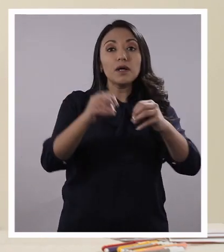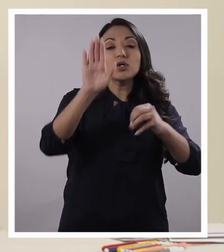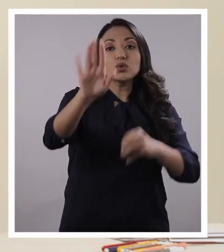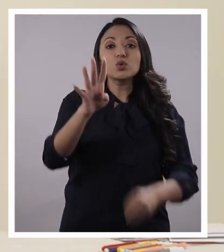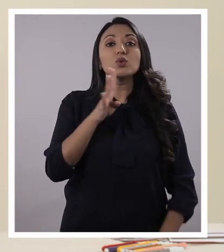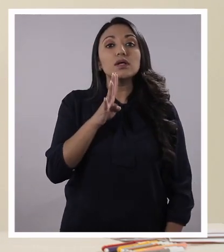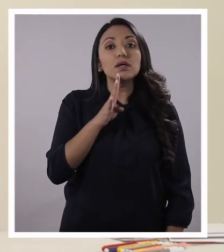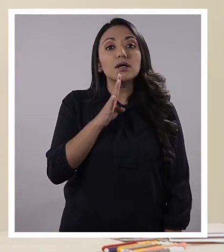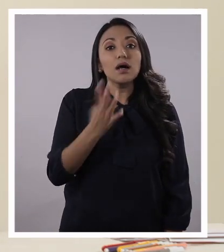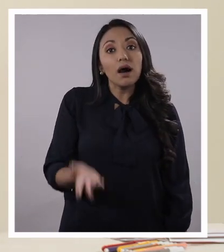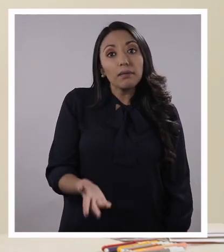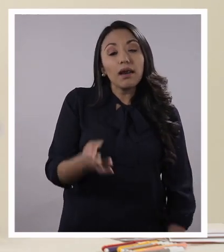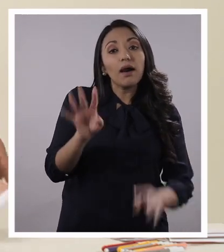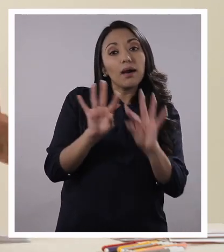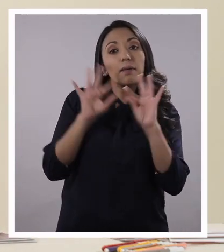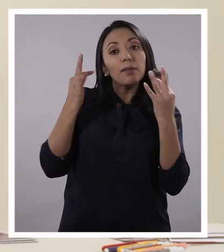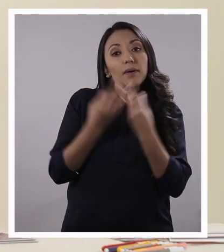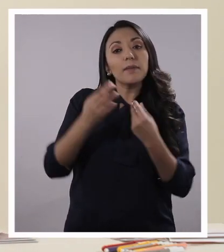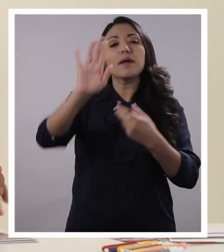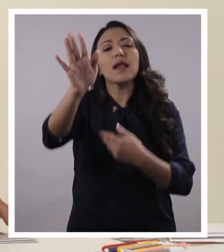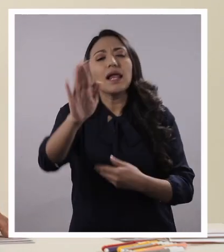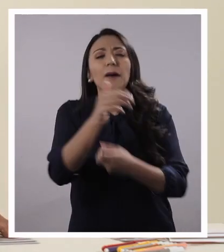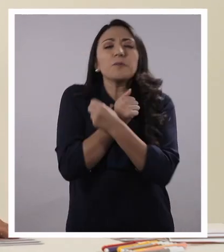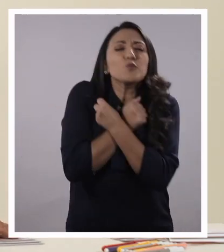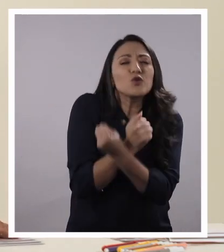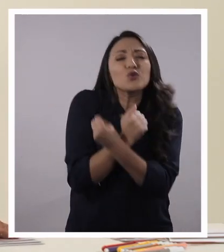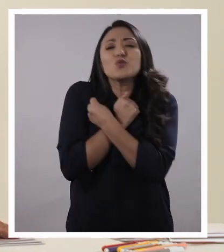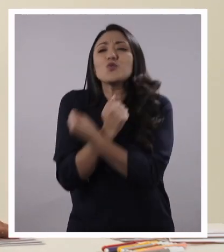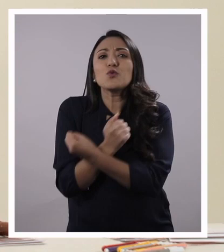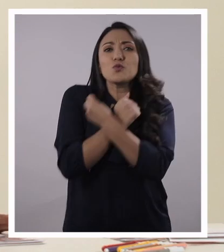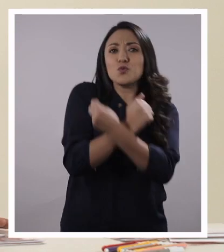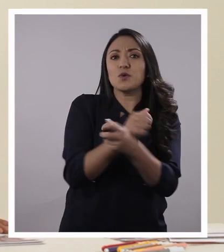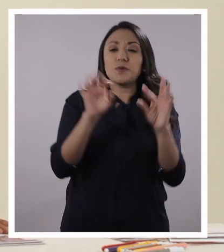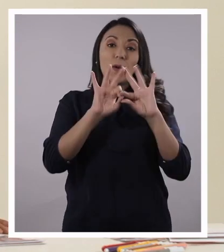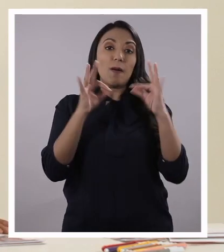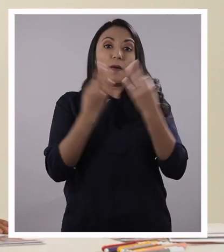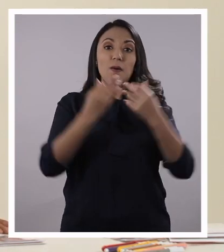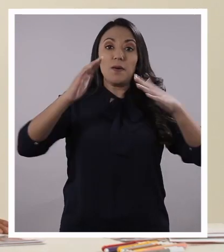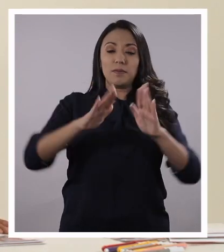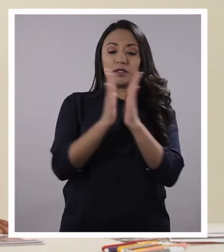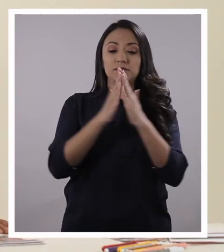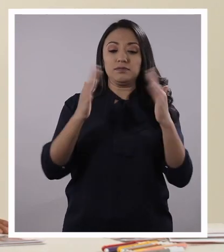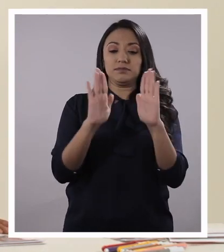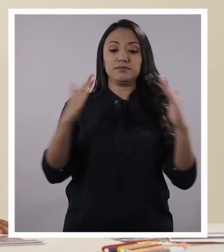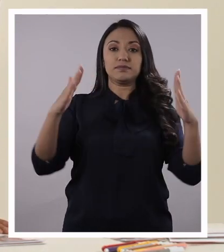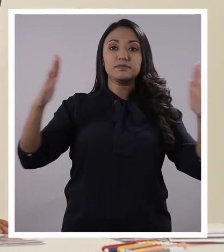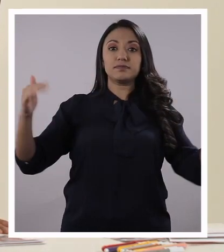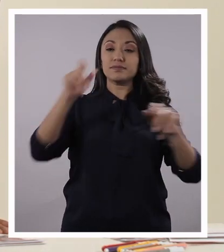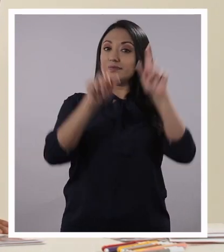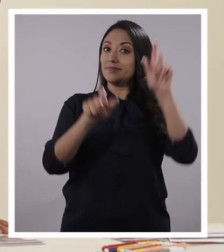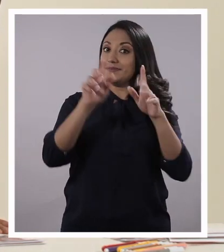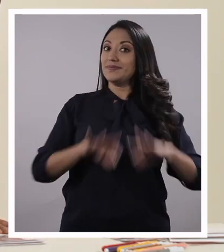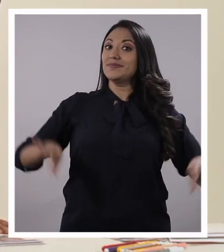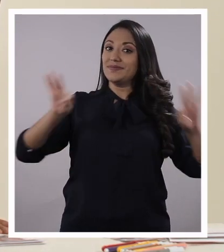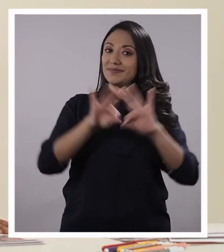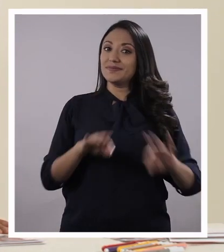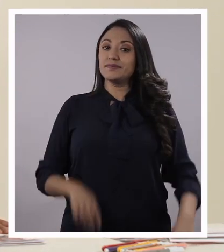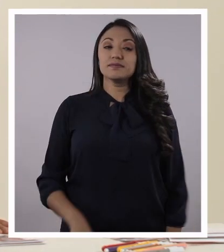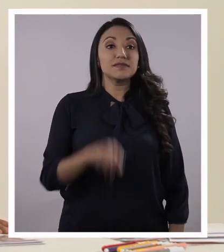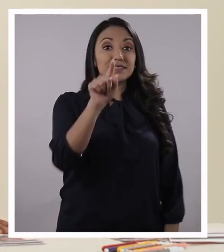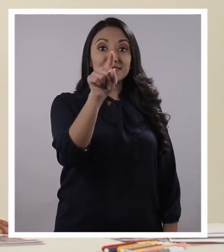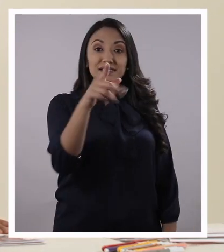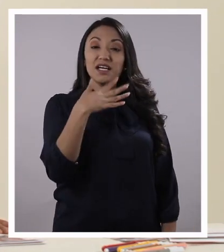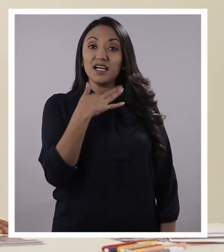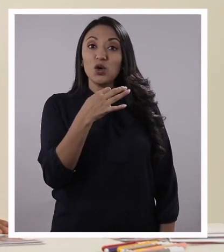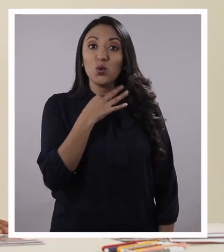Apropiense. Conozcan a los miembros de su familia. Díganle, te quiero, te quiero. Van a estar aquí en mi acordeón de personas importantes. Muy bien, Panchito. Espero